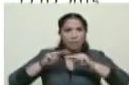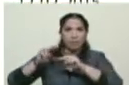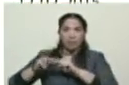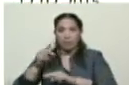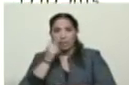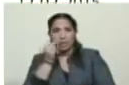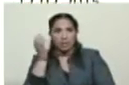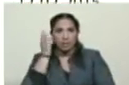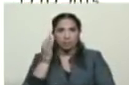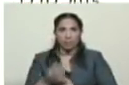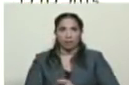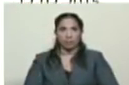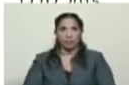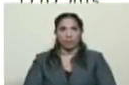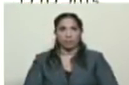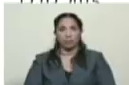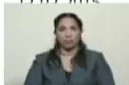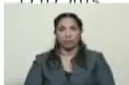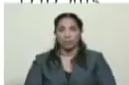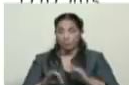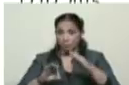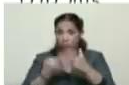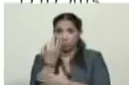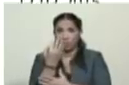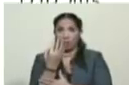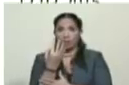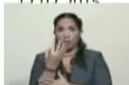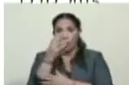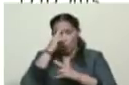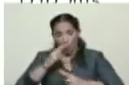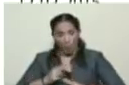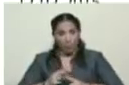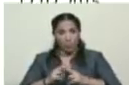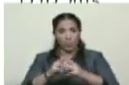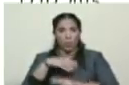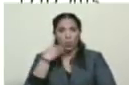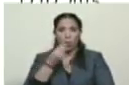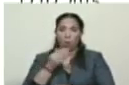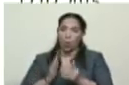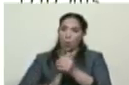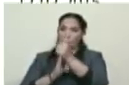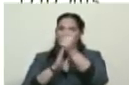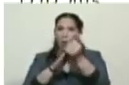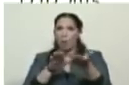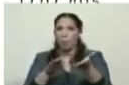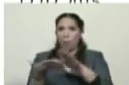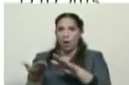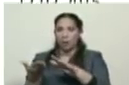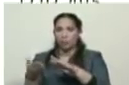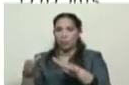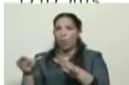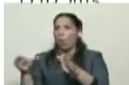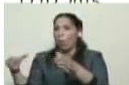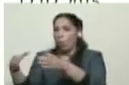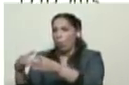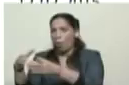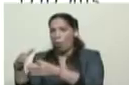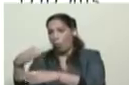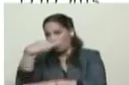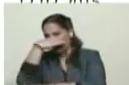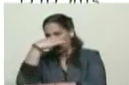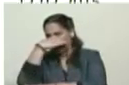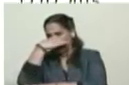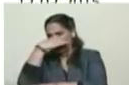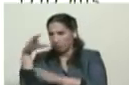y niños. Y fue fundada en homenaje al joven mártir, al asesinado por los terroristas, al asesinado por la